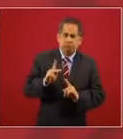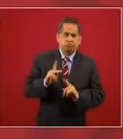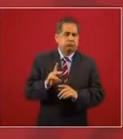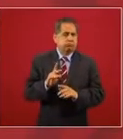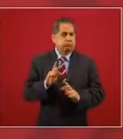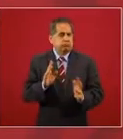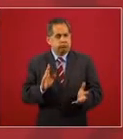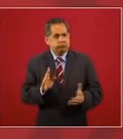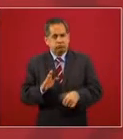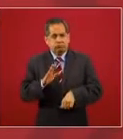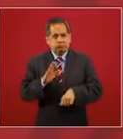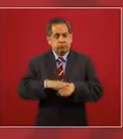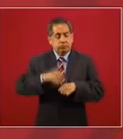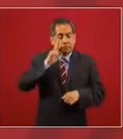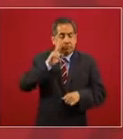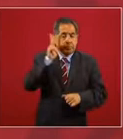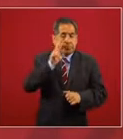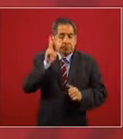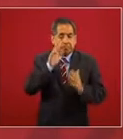con pruebas